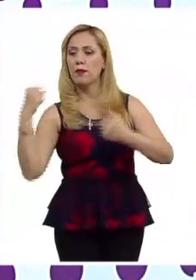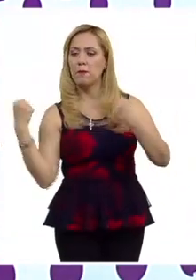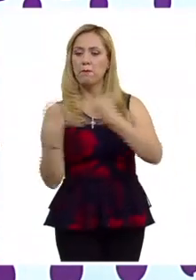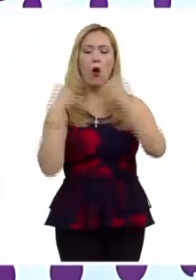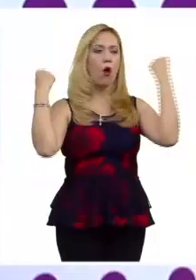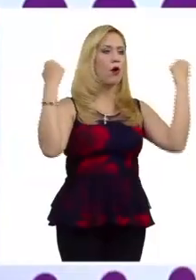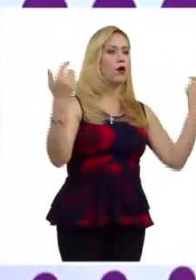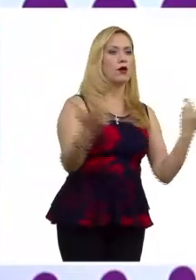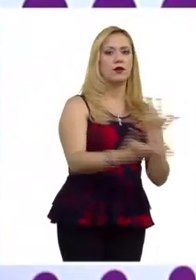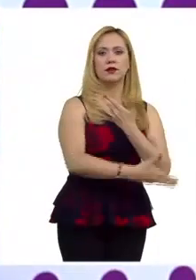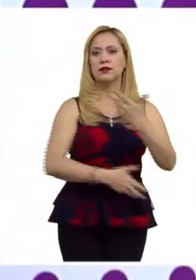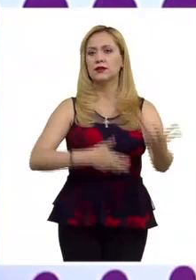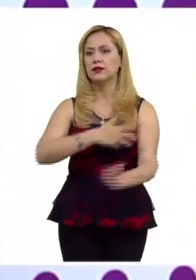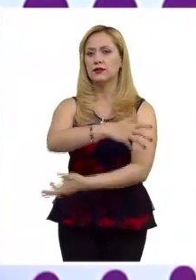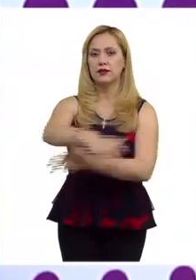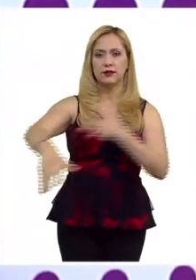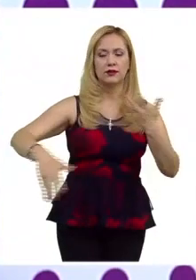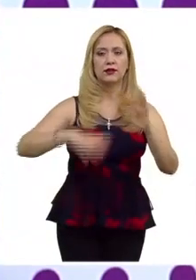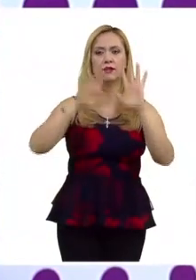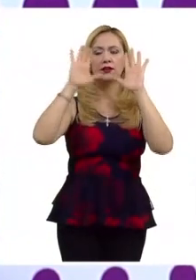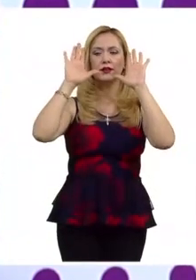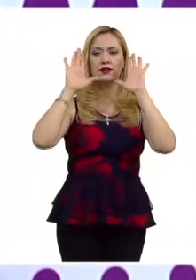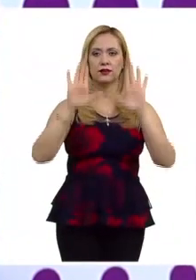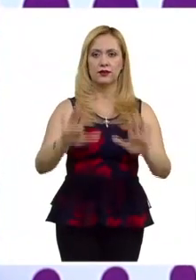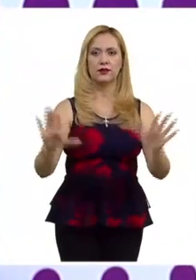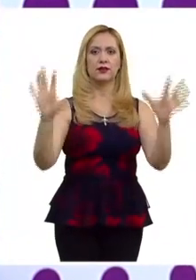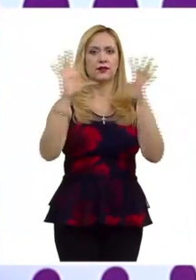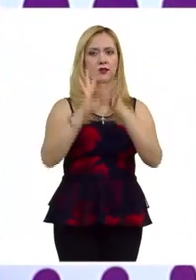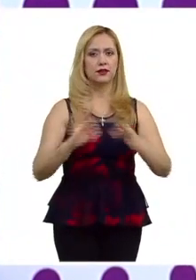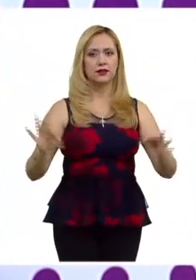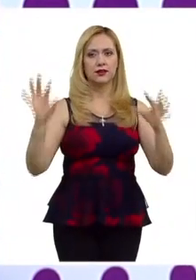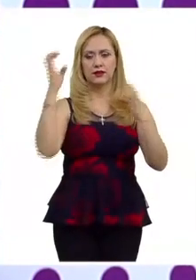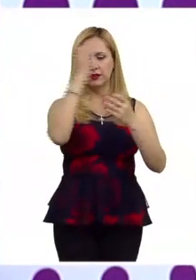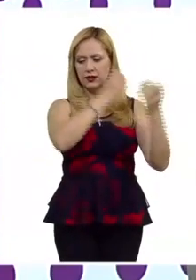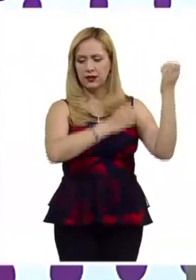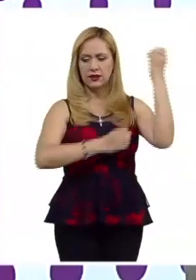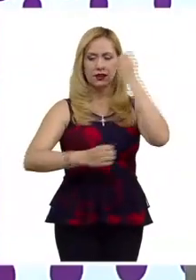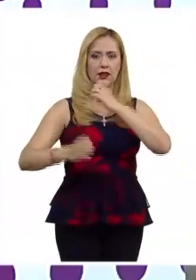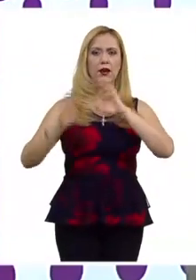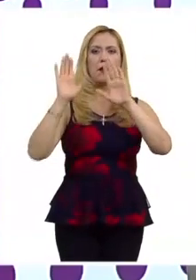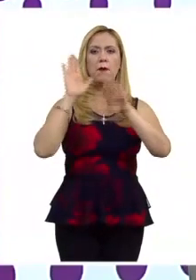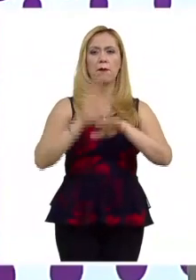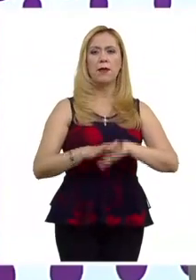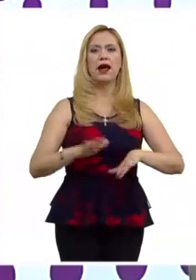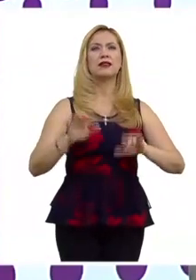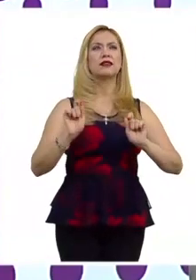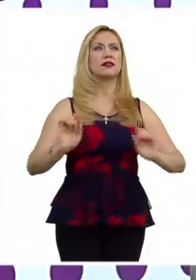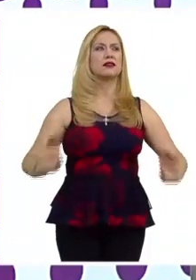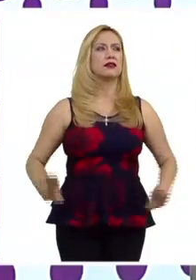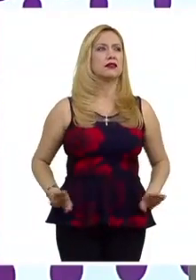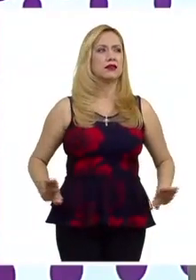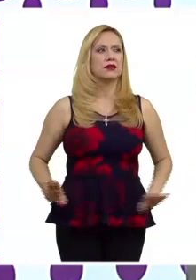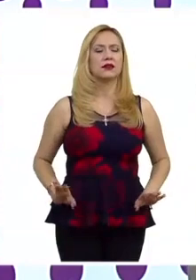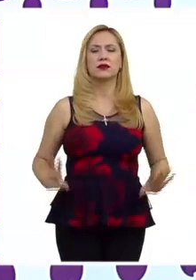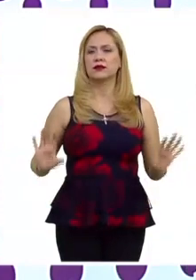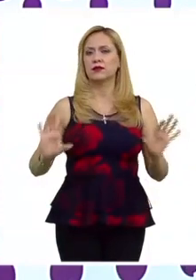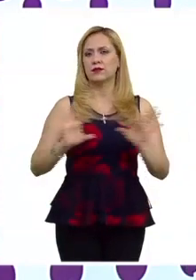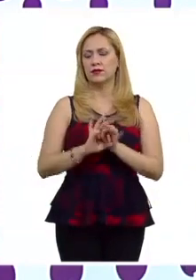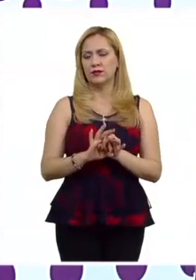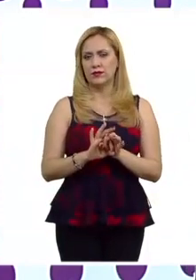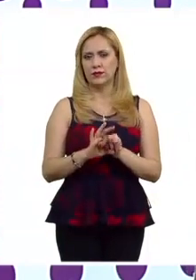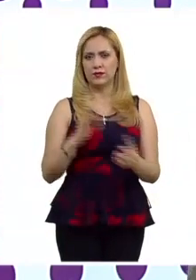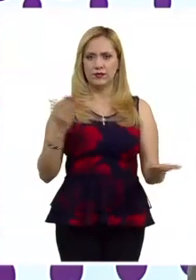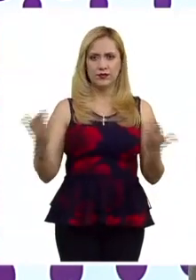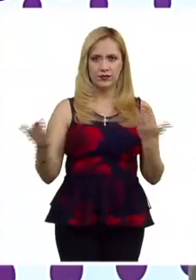y es ahí donde empezamos a hacer una ponderación, y empezamos a hacer una valoración más precisa, de acuerdo a cada contexto y a cada circunstancia.